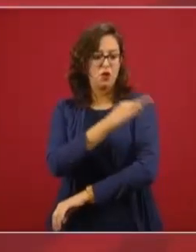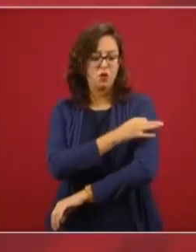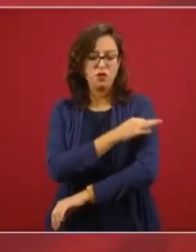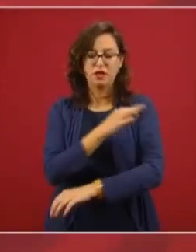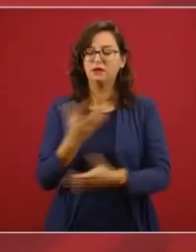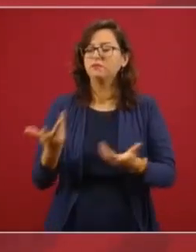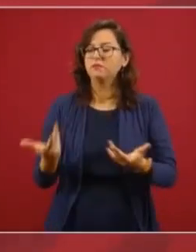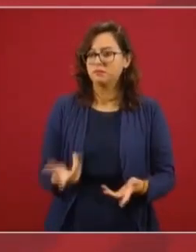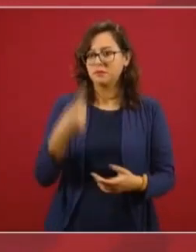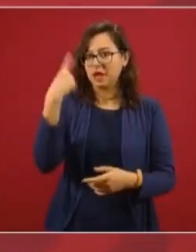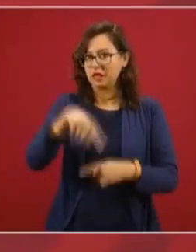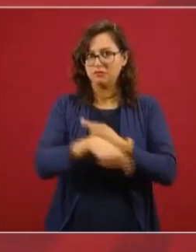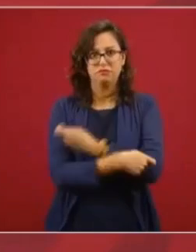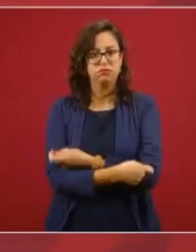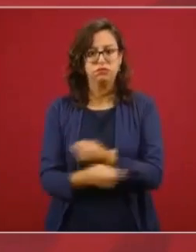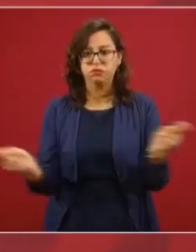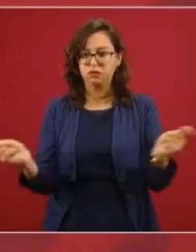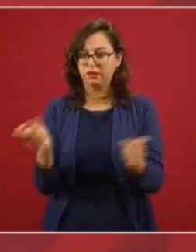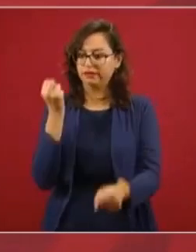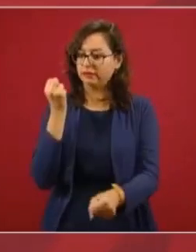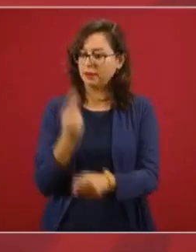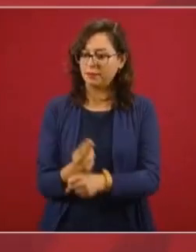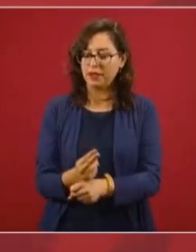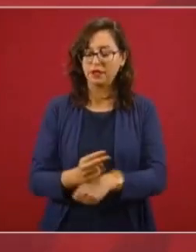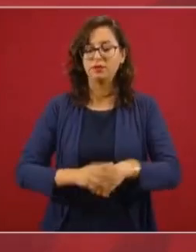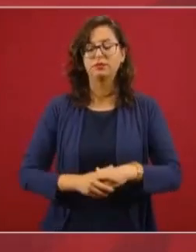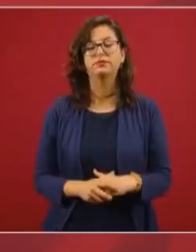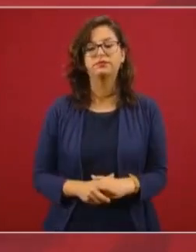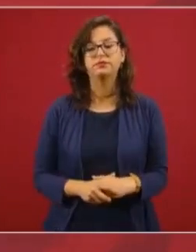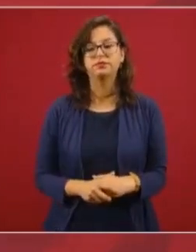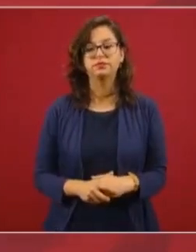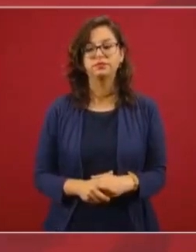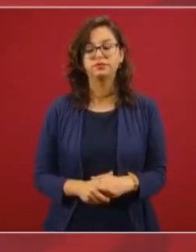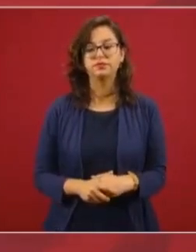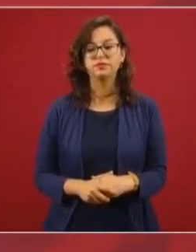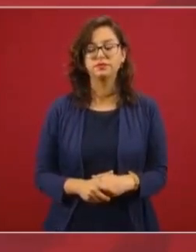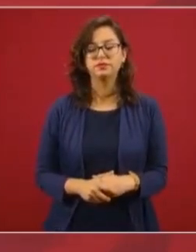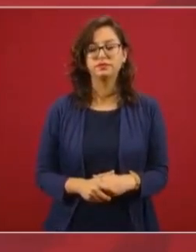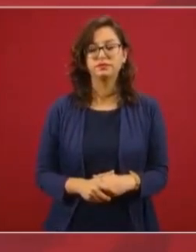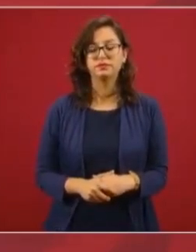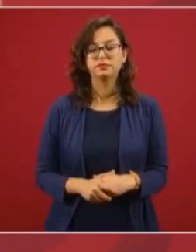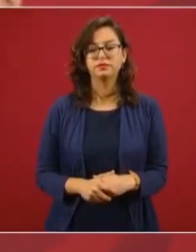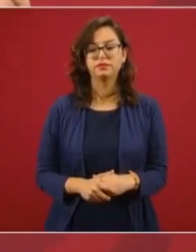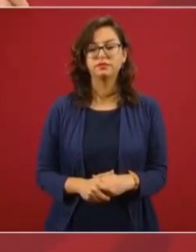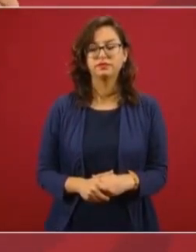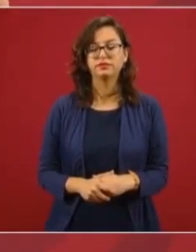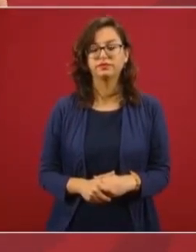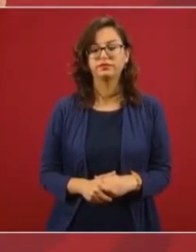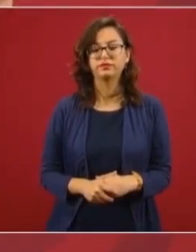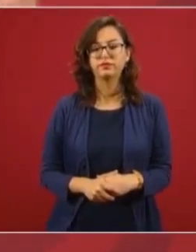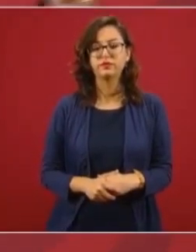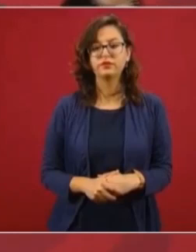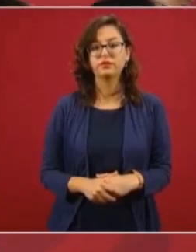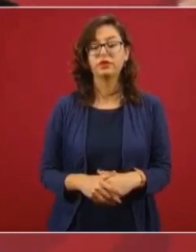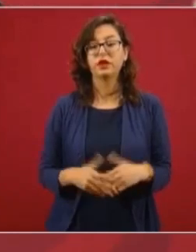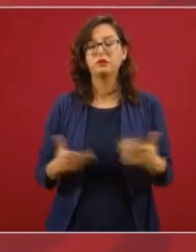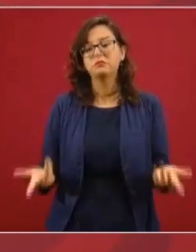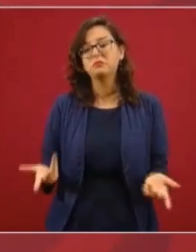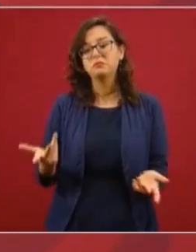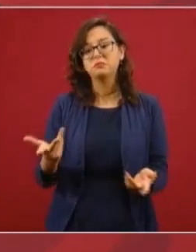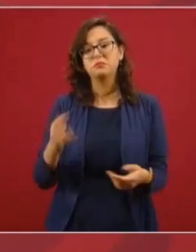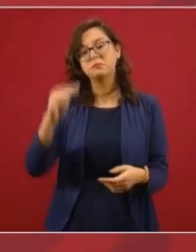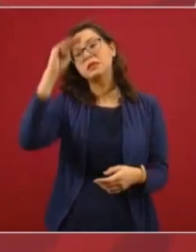Para quienes nos están viendo, esto puede significar que en vez de que la vacuna llegase o pudiese distribuirse en México dentro de más de un año,